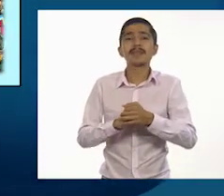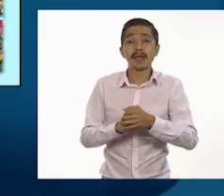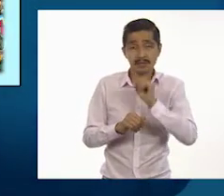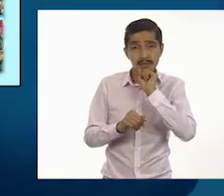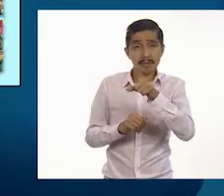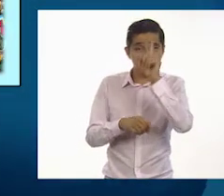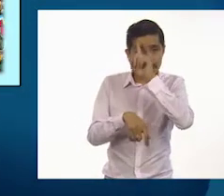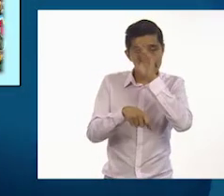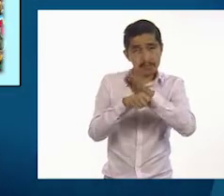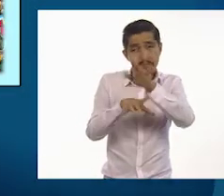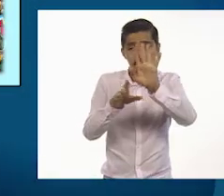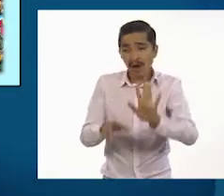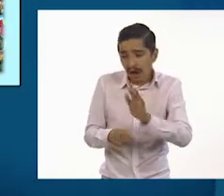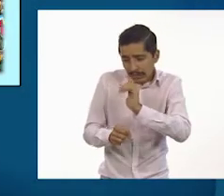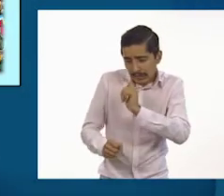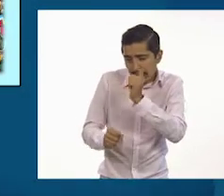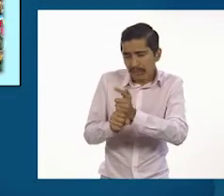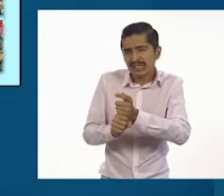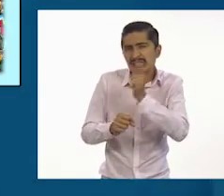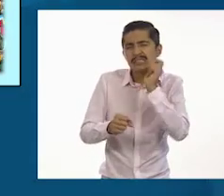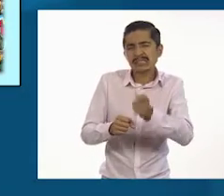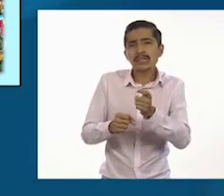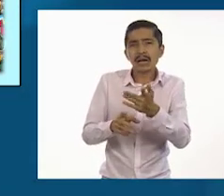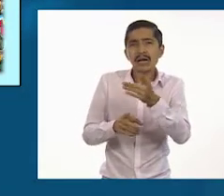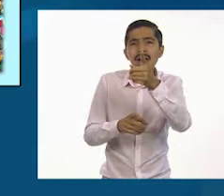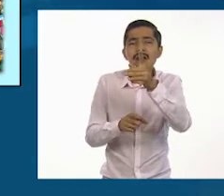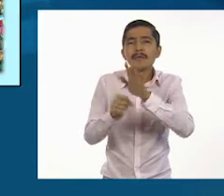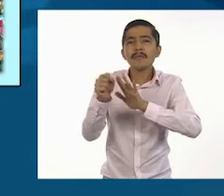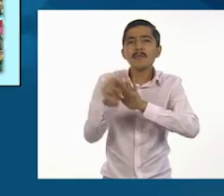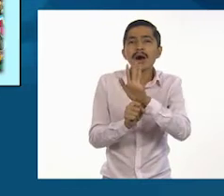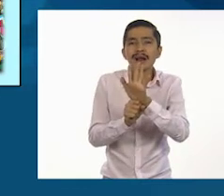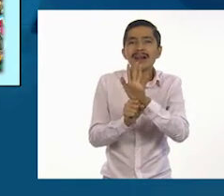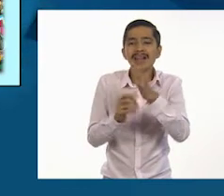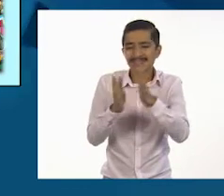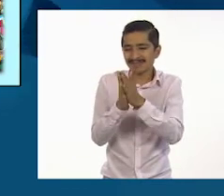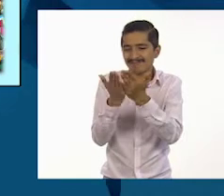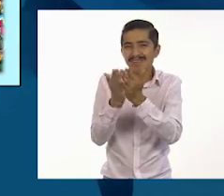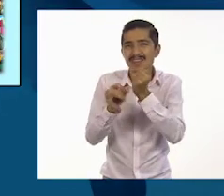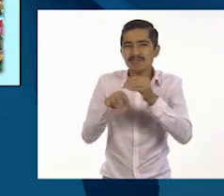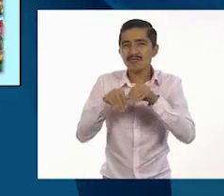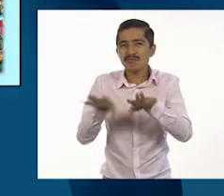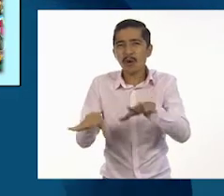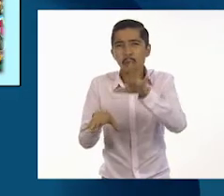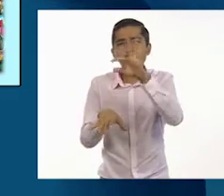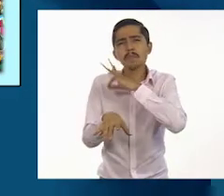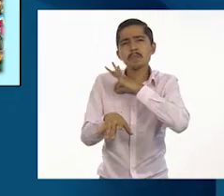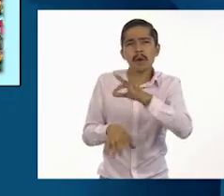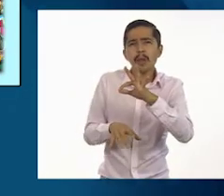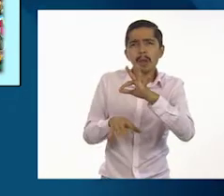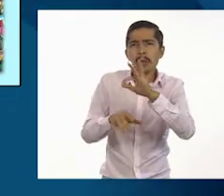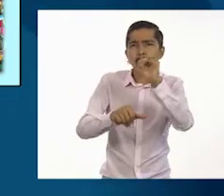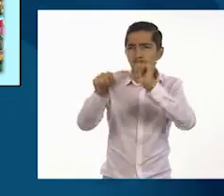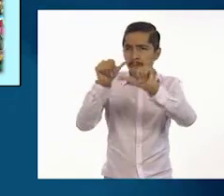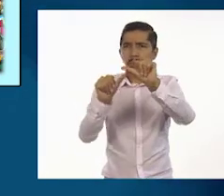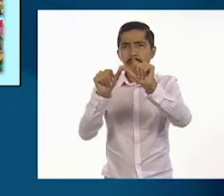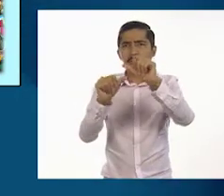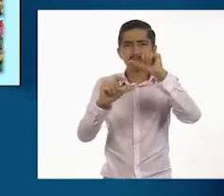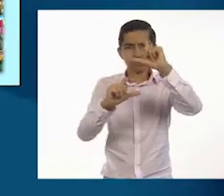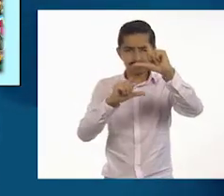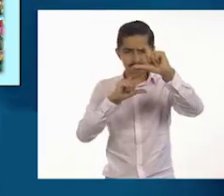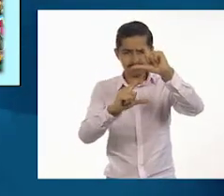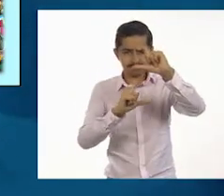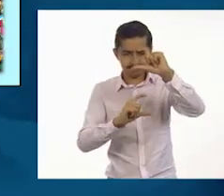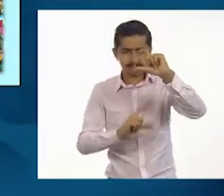identifiquen la estructura que le quieren dar a su boletín. Pueden acomodar su contenido en secciones, por